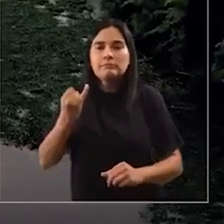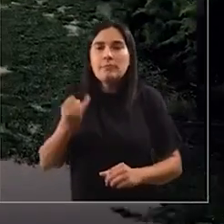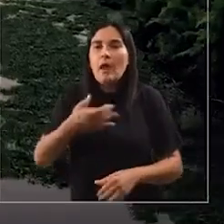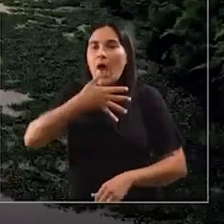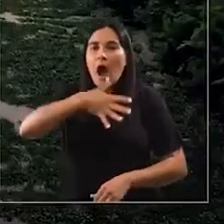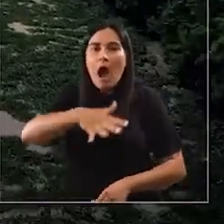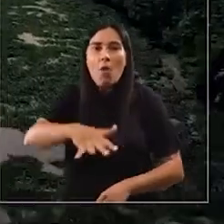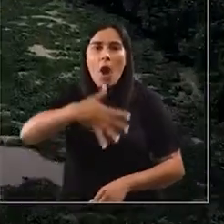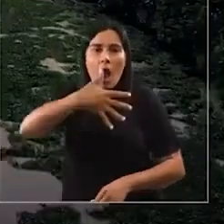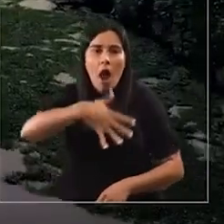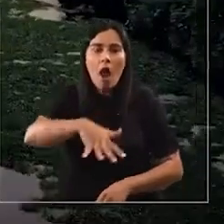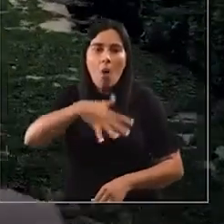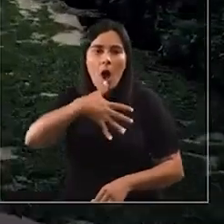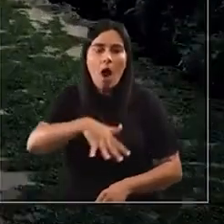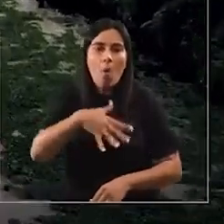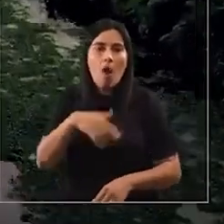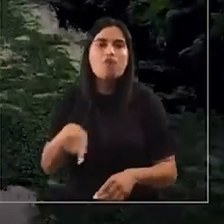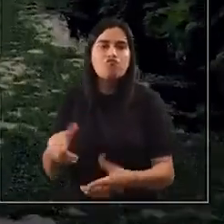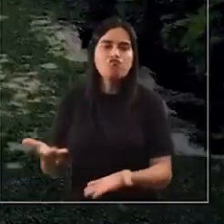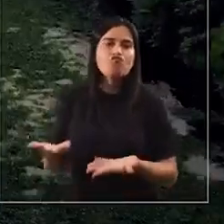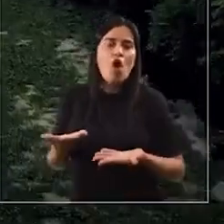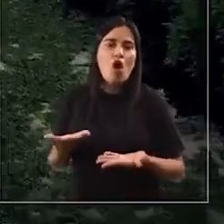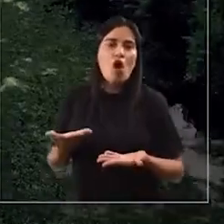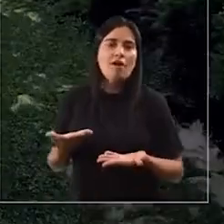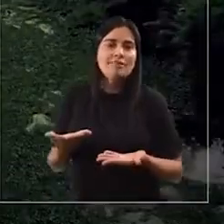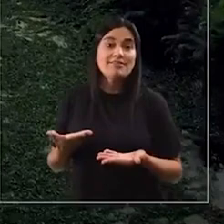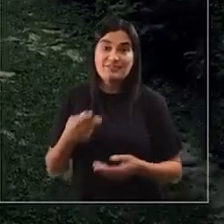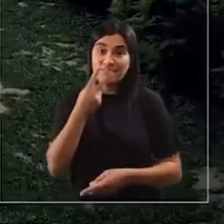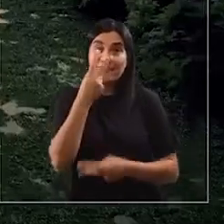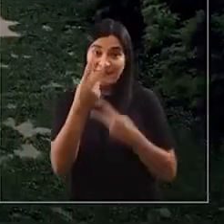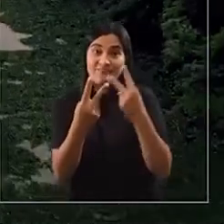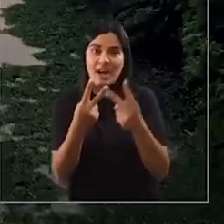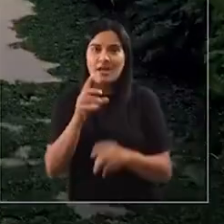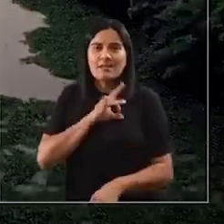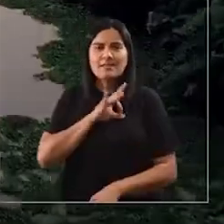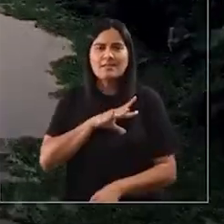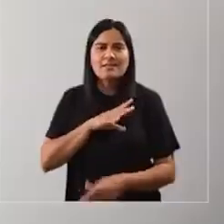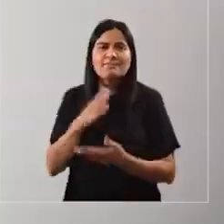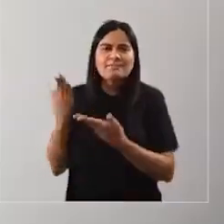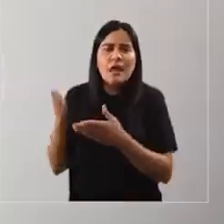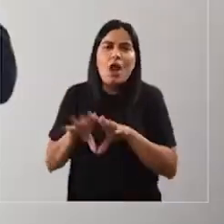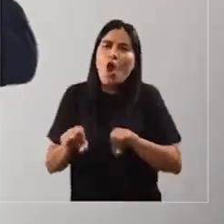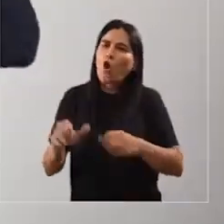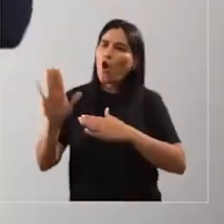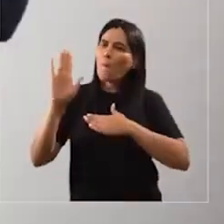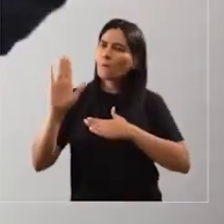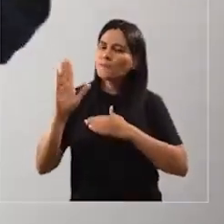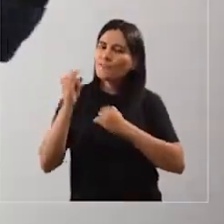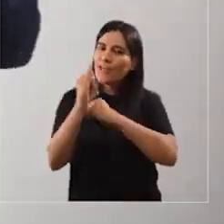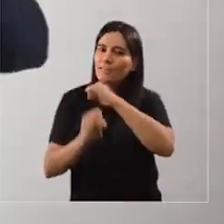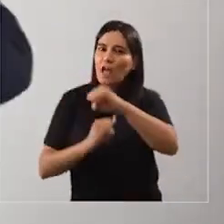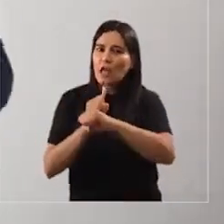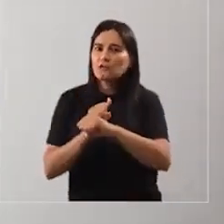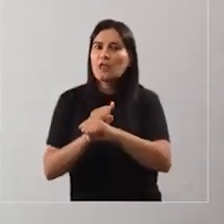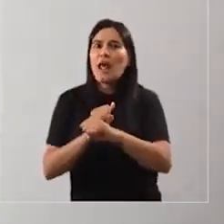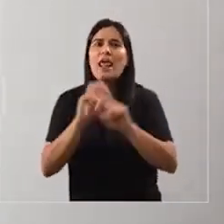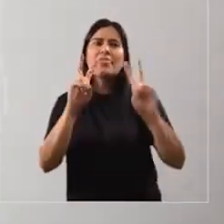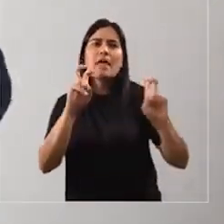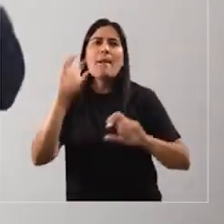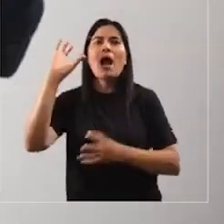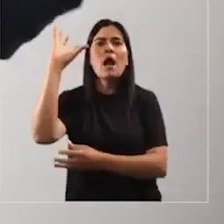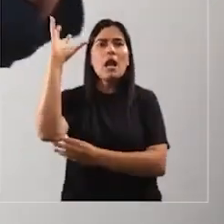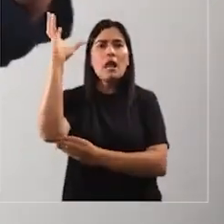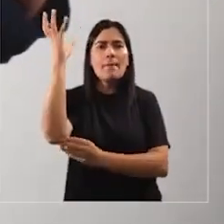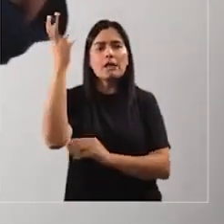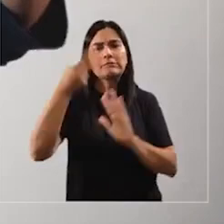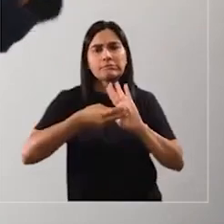de manera permanente agua en calidad y en cantidad. Ahí vemos que como Chile tiene estos compromisos internacionales para hacer